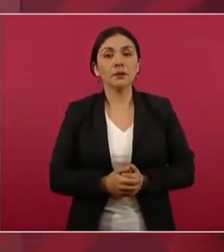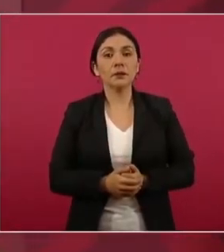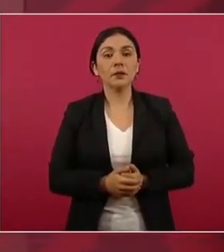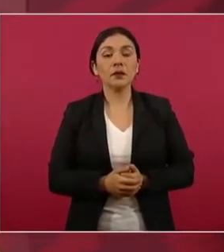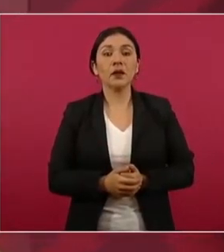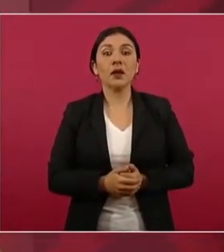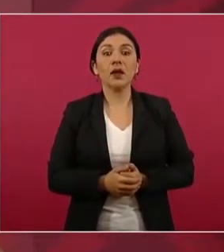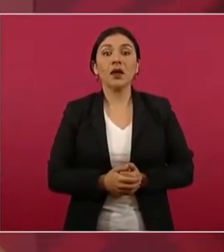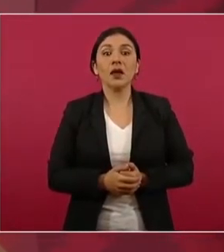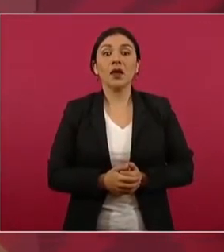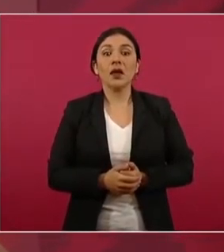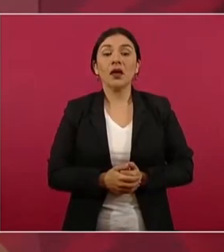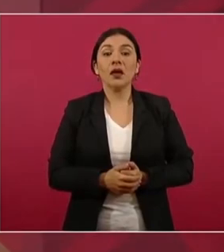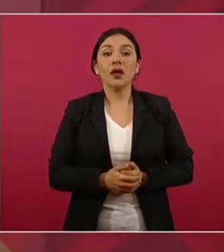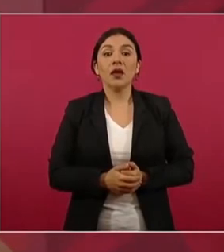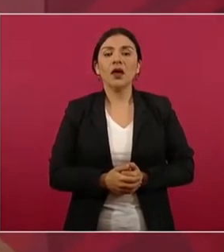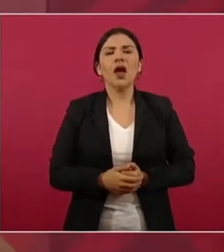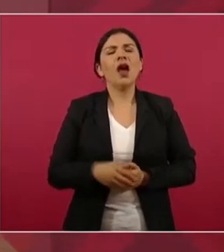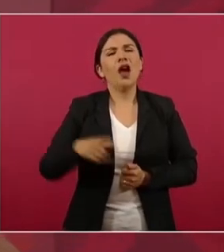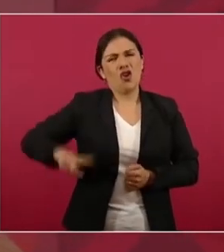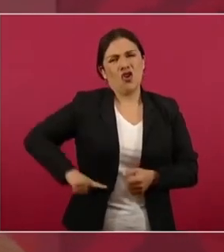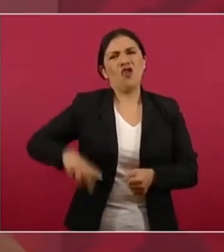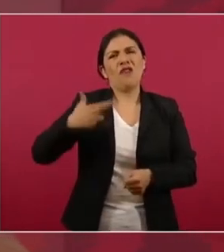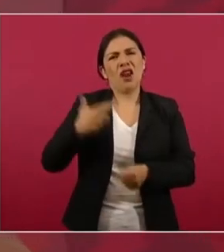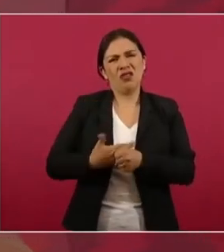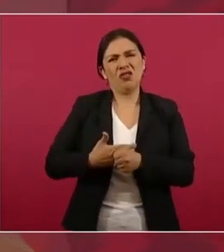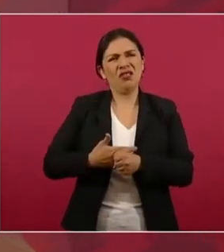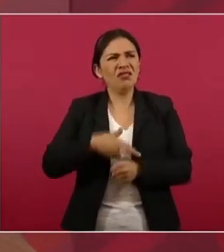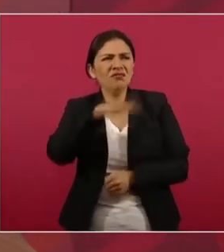secretario de la Defensa, ¿y dónde está el presidente?